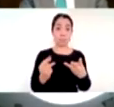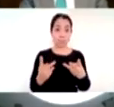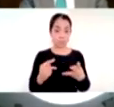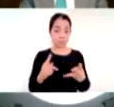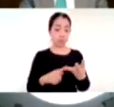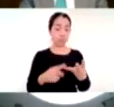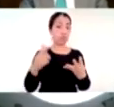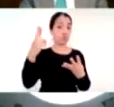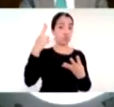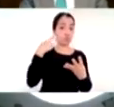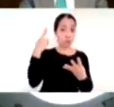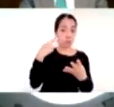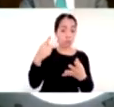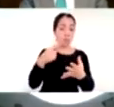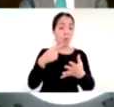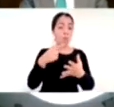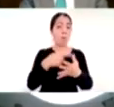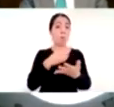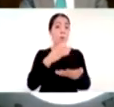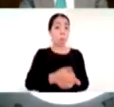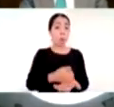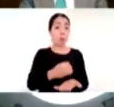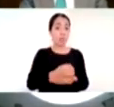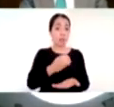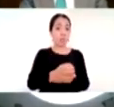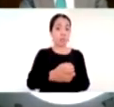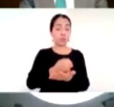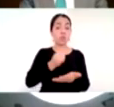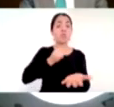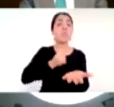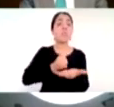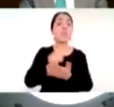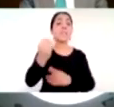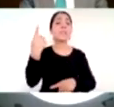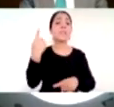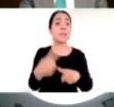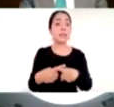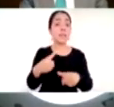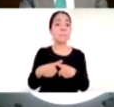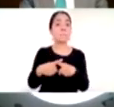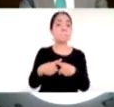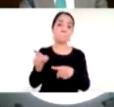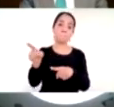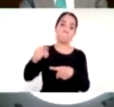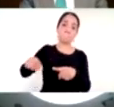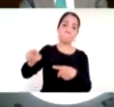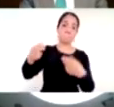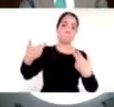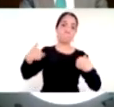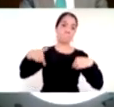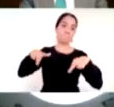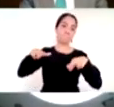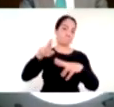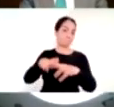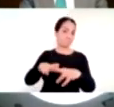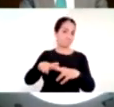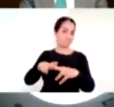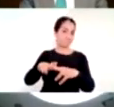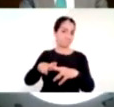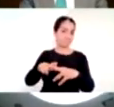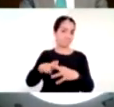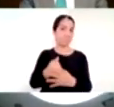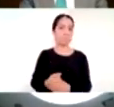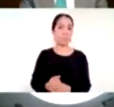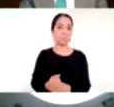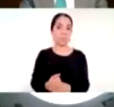va a ser una decisión de nuestros docentes y a nuestros docentes les quisimos decir nuestra